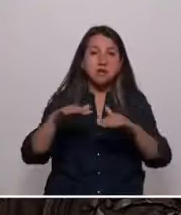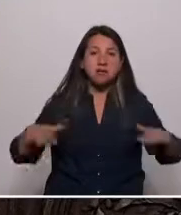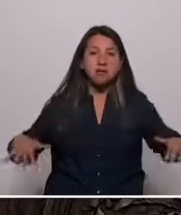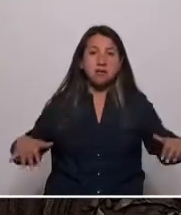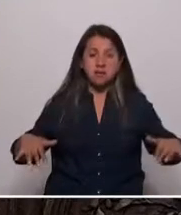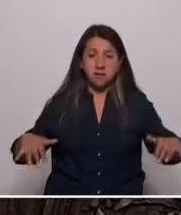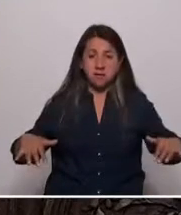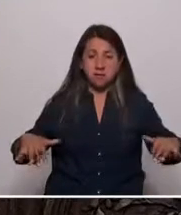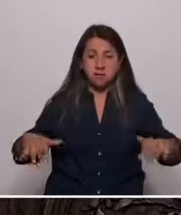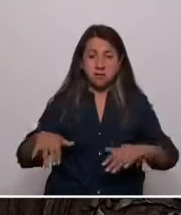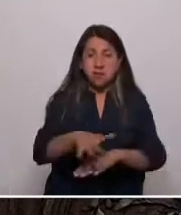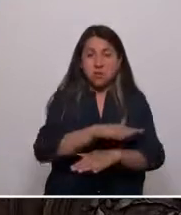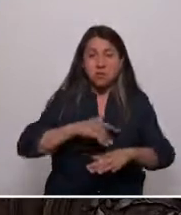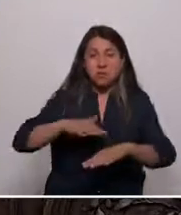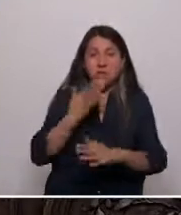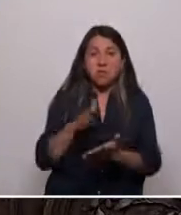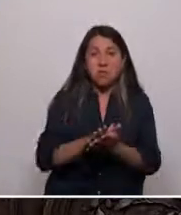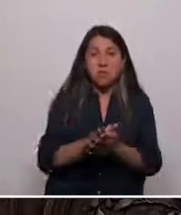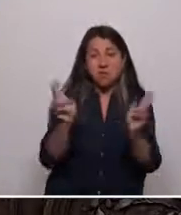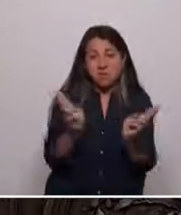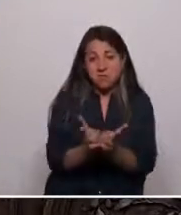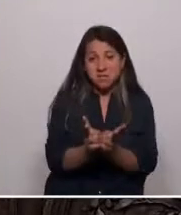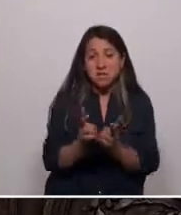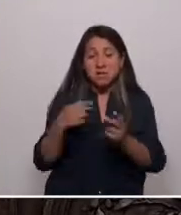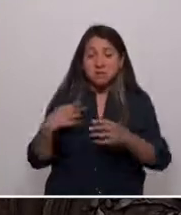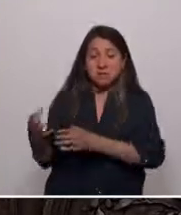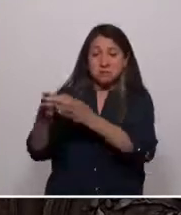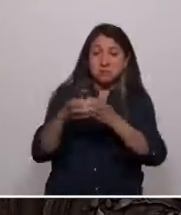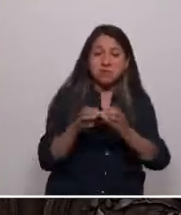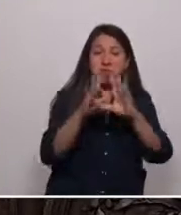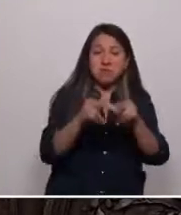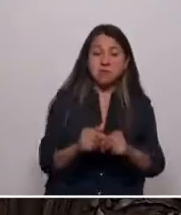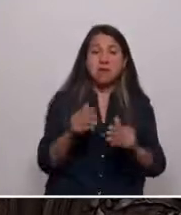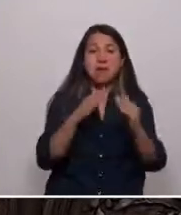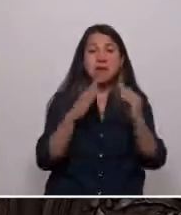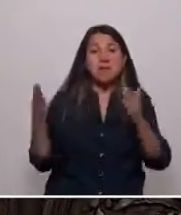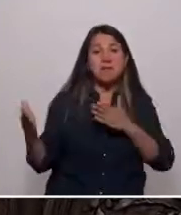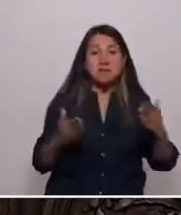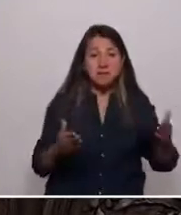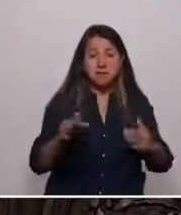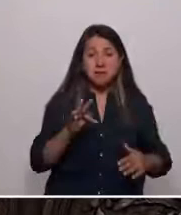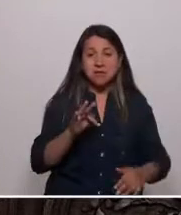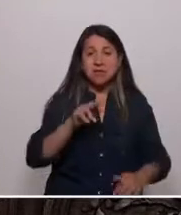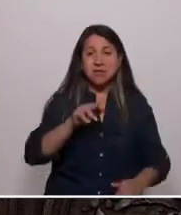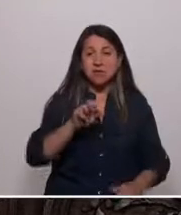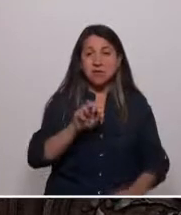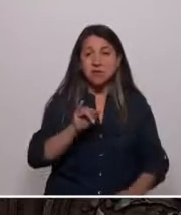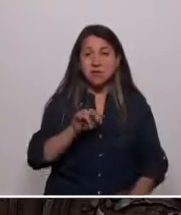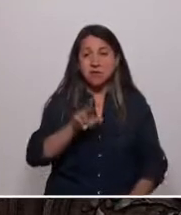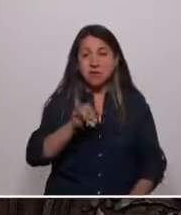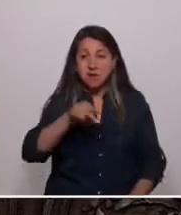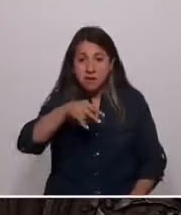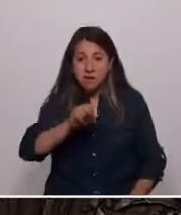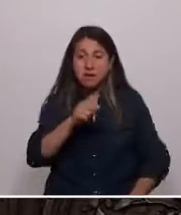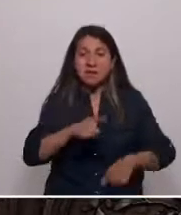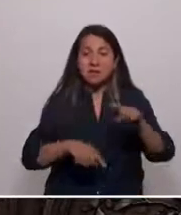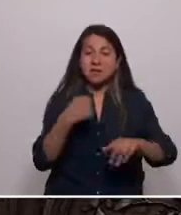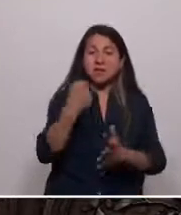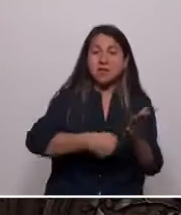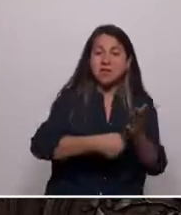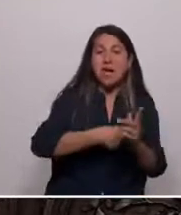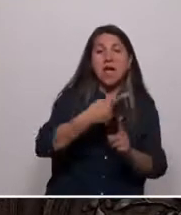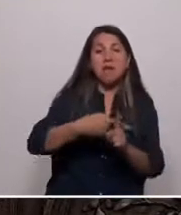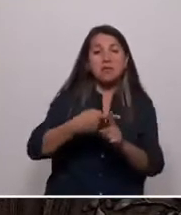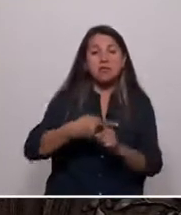muerta. Traigo conmigo a mi familia, vecinas y vecinos de Freirina. Una tierra luchadora golpeada por los abusos del